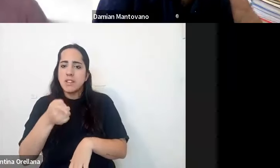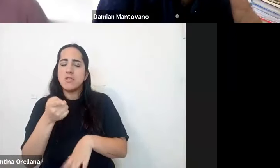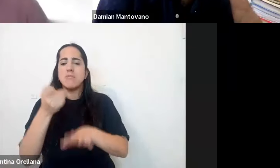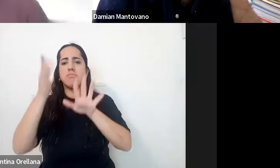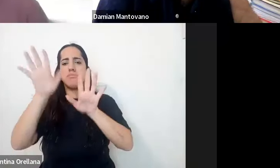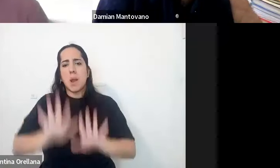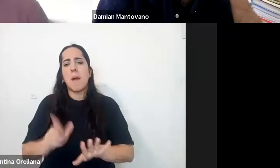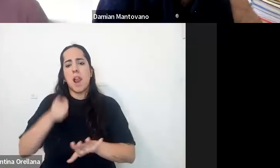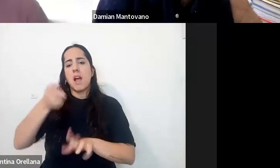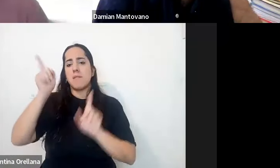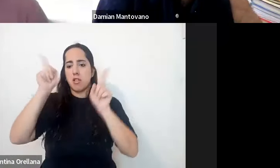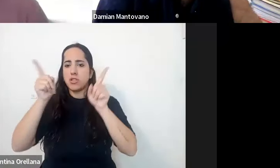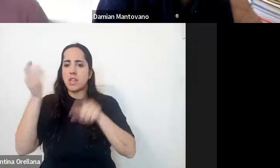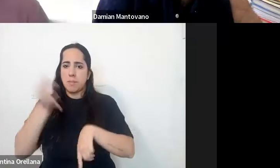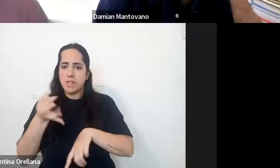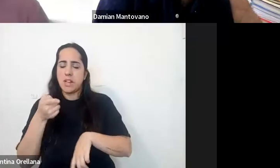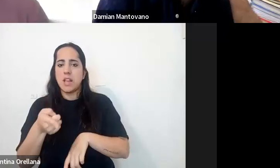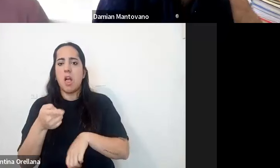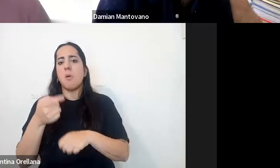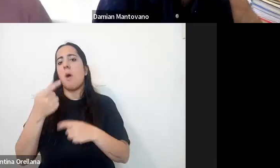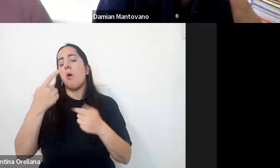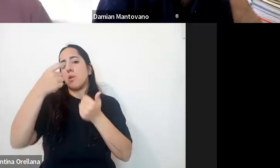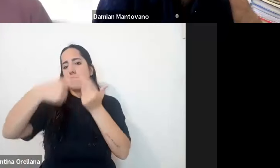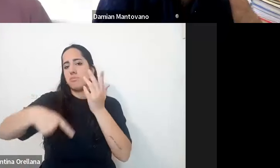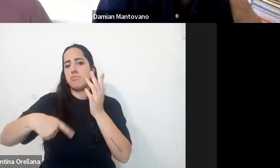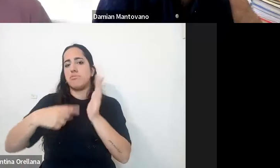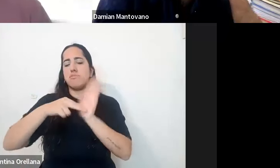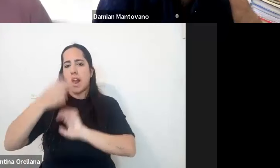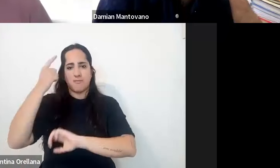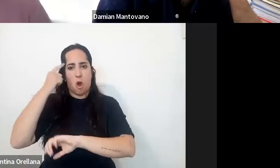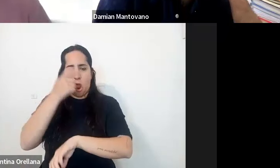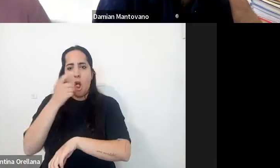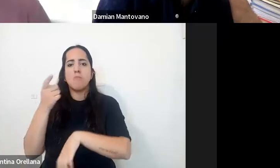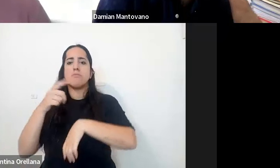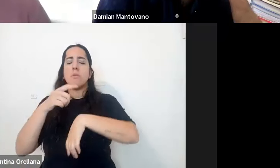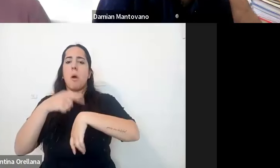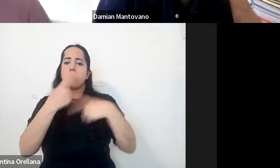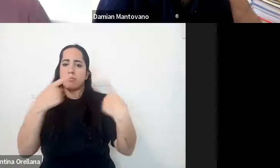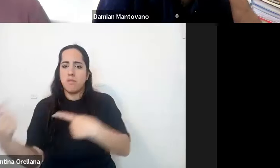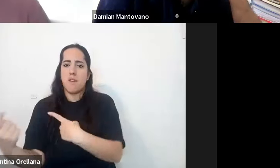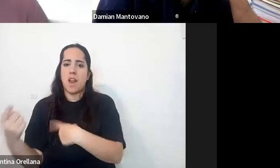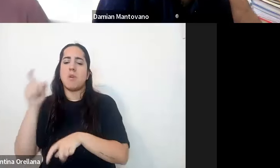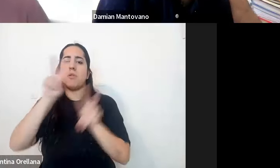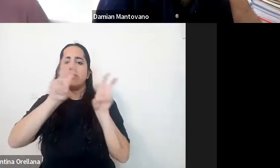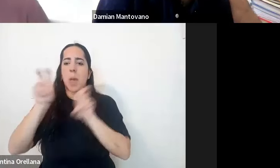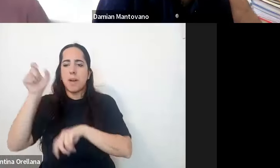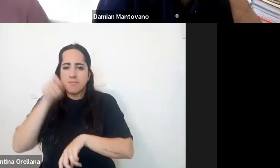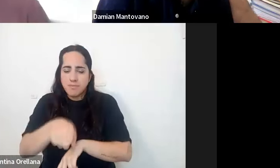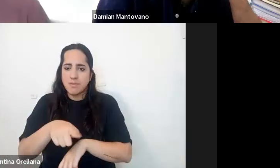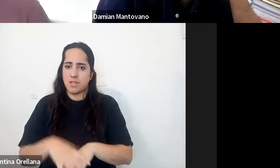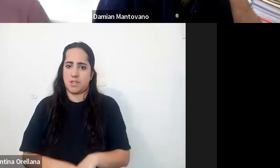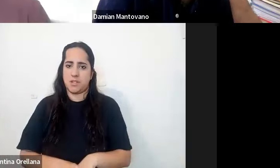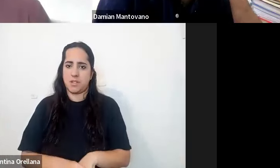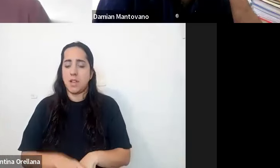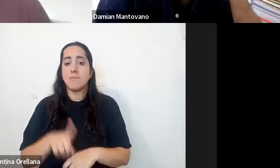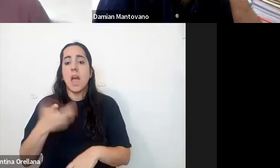especializado los distintos tipos de trastornos cuestiones muy particulares lo que es un poco